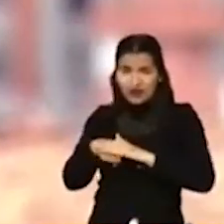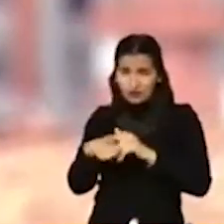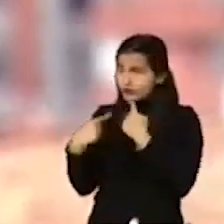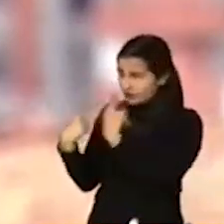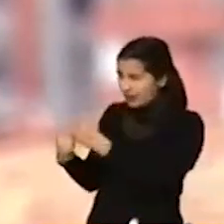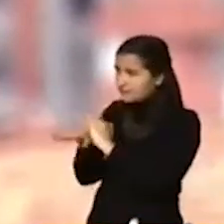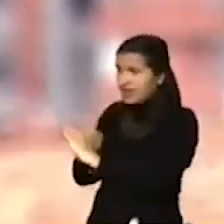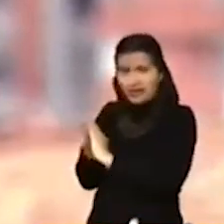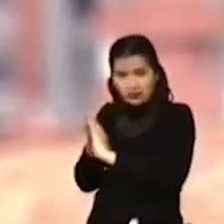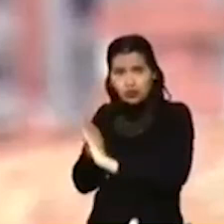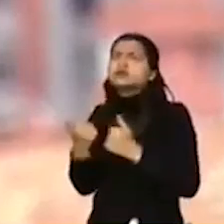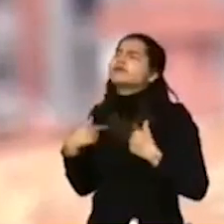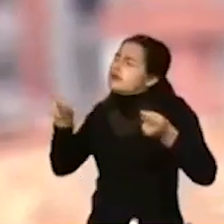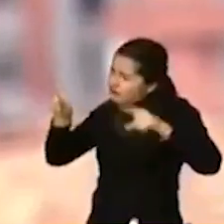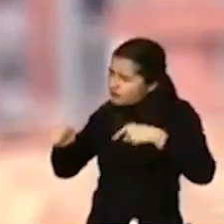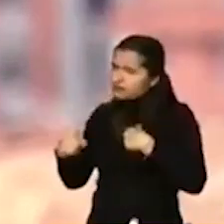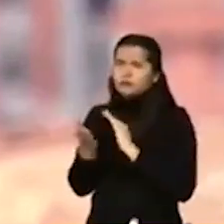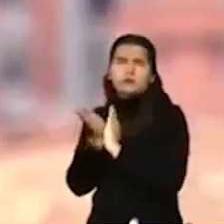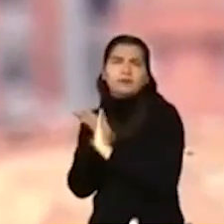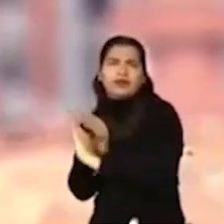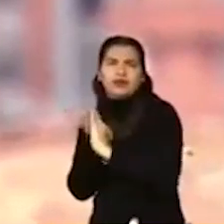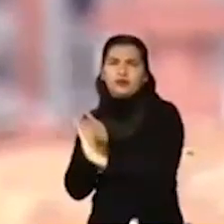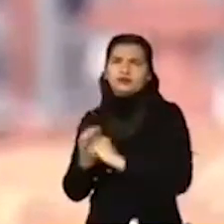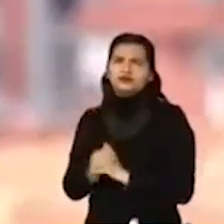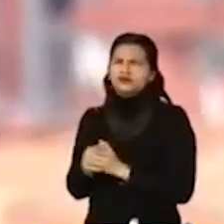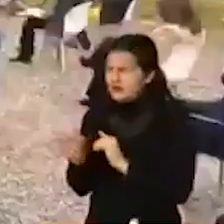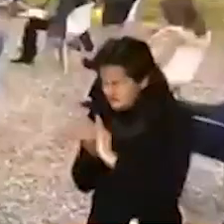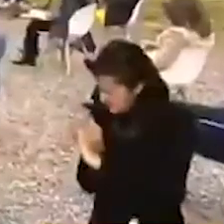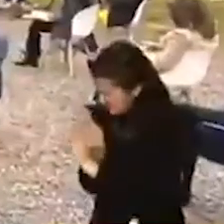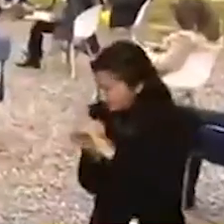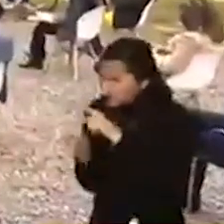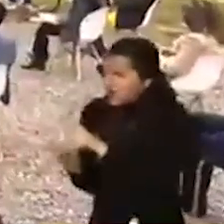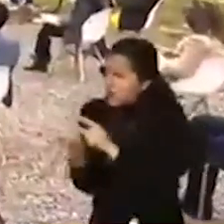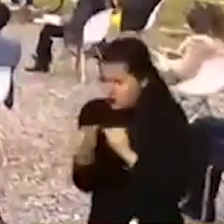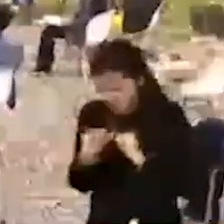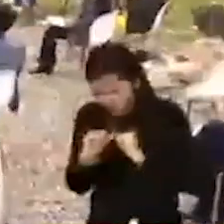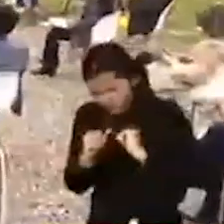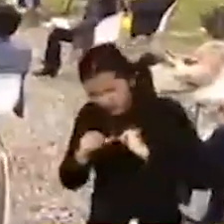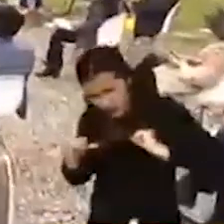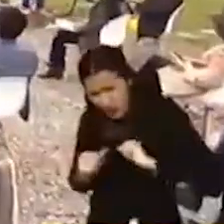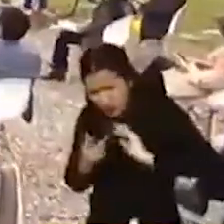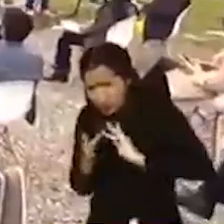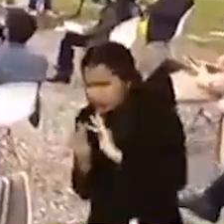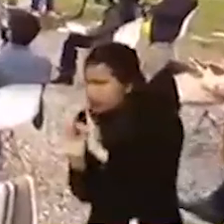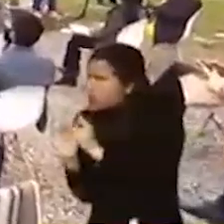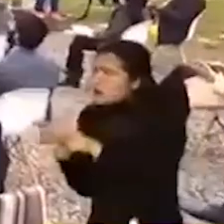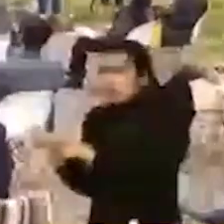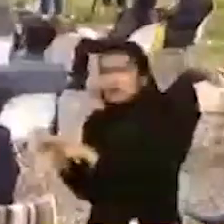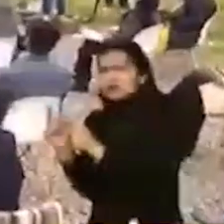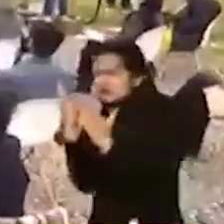corazón, por ese dolor que sufrió, por ese dolor que nosotros causamos en un momento,